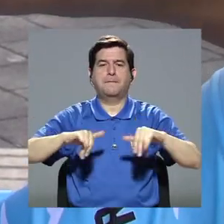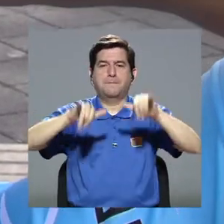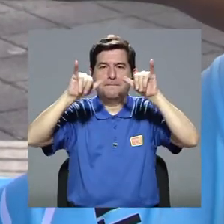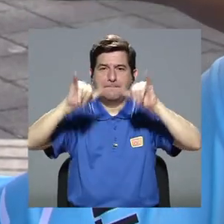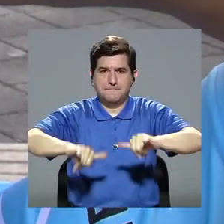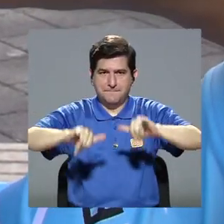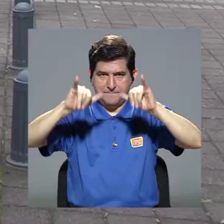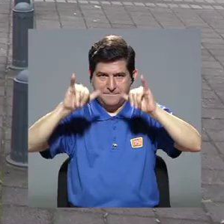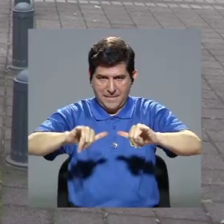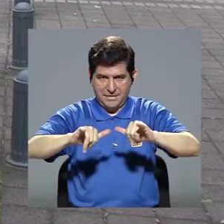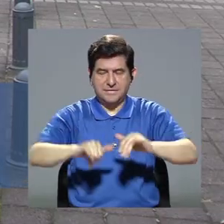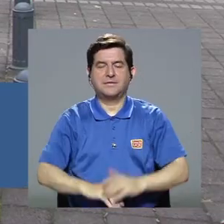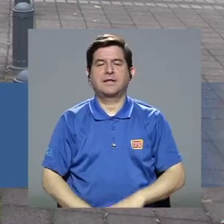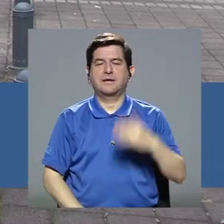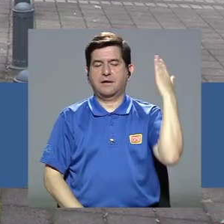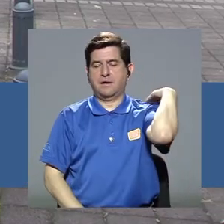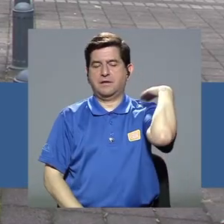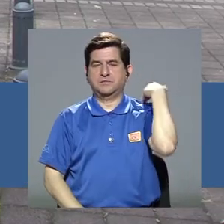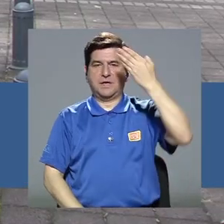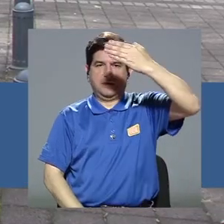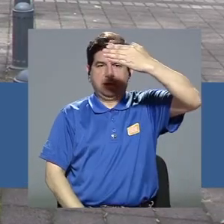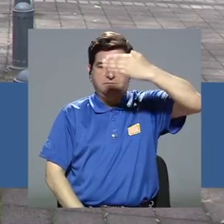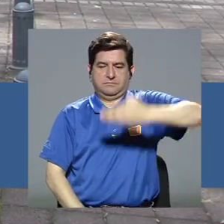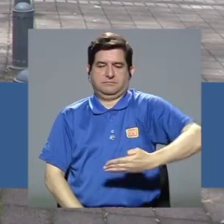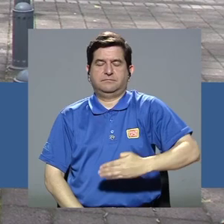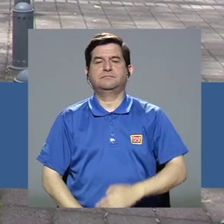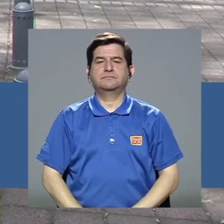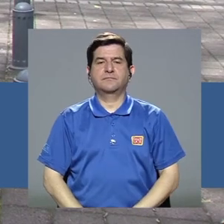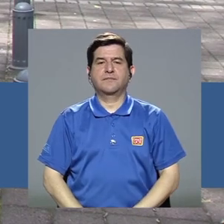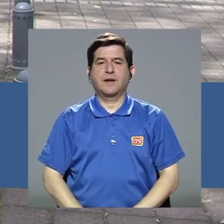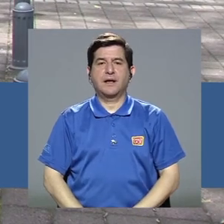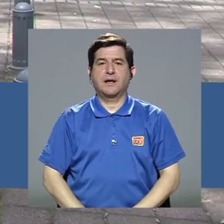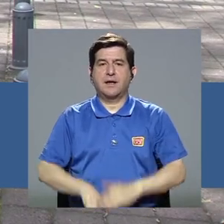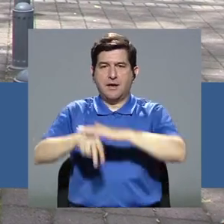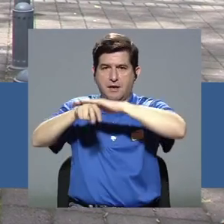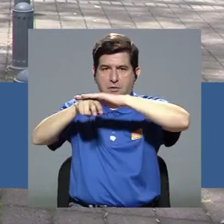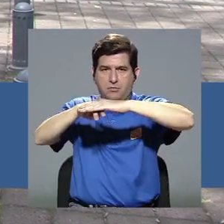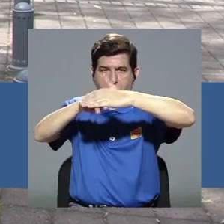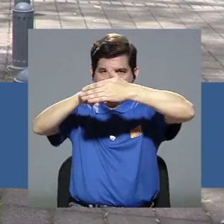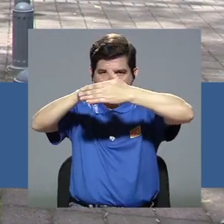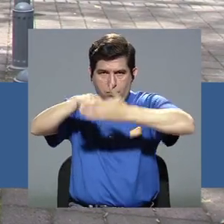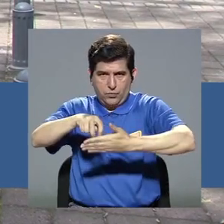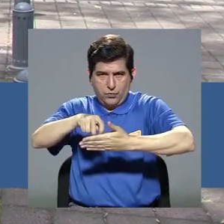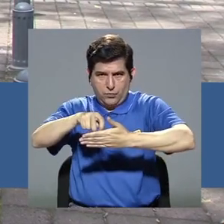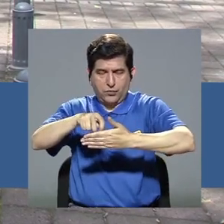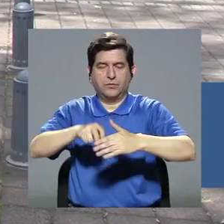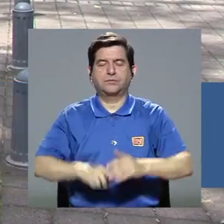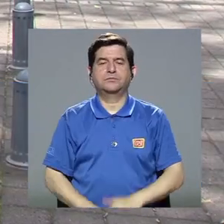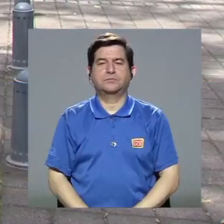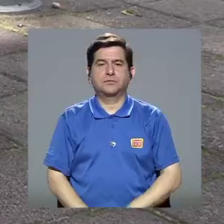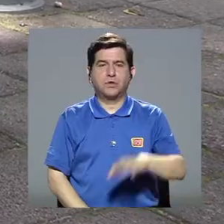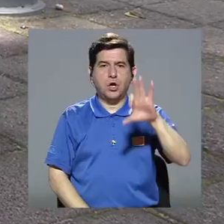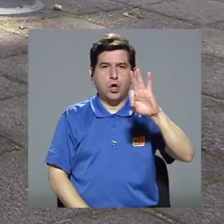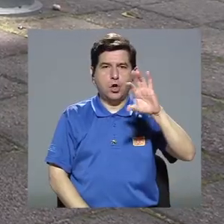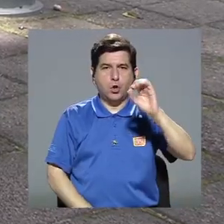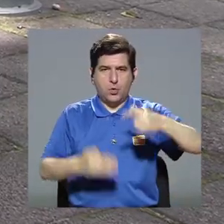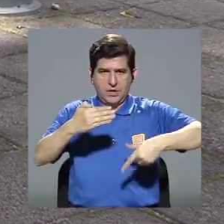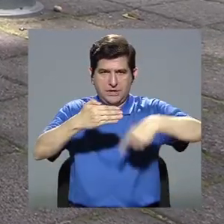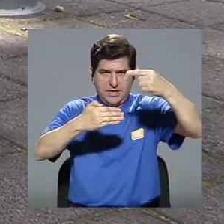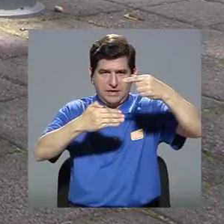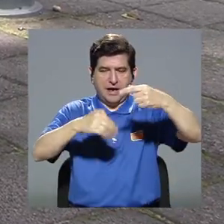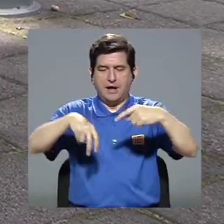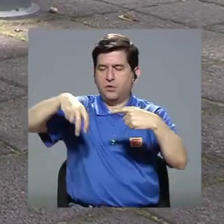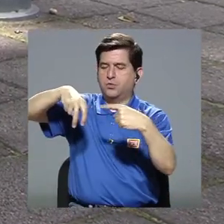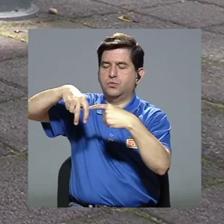tratando de mantener la posición recta de la espalda, la posición de las piernas más o menos al ancho de caderas, ángulo de 90